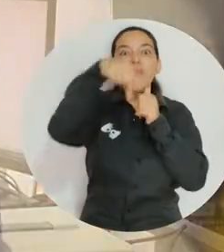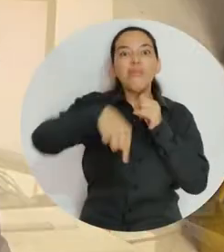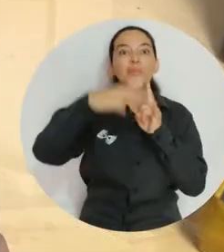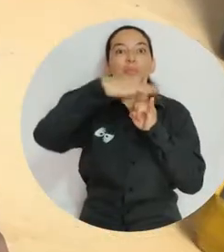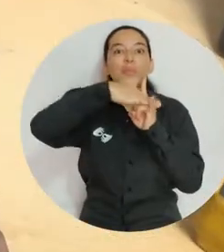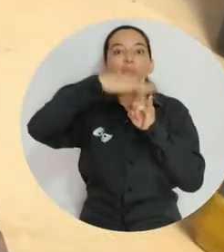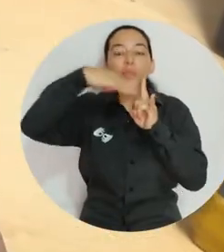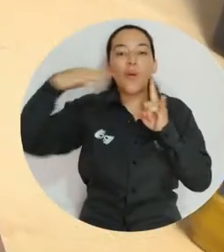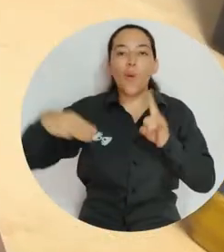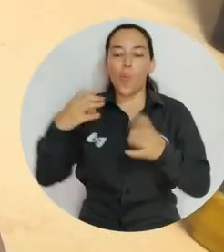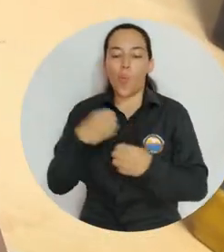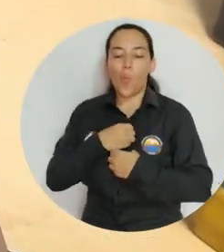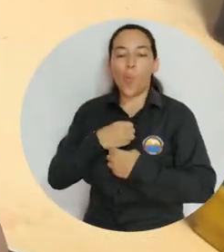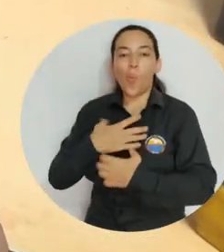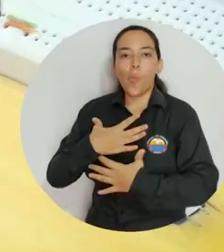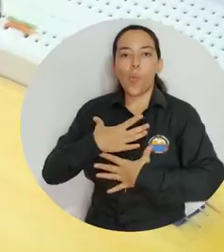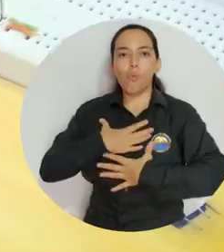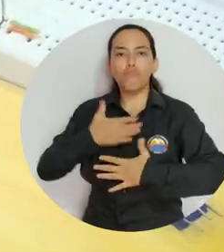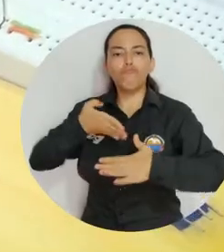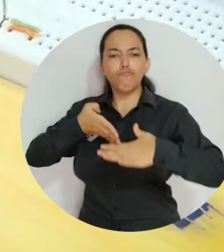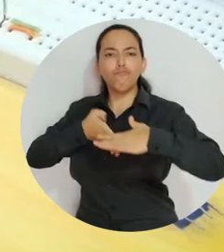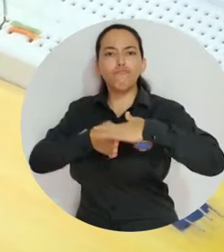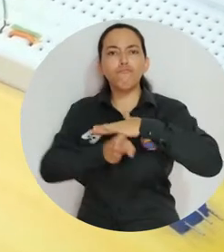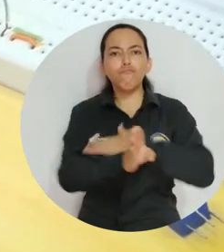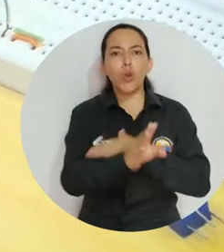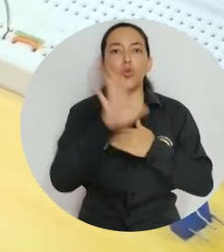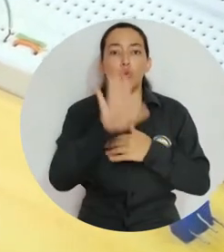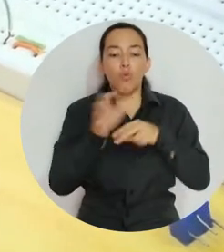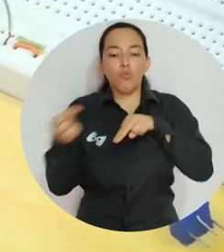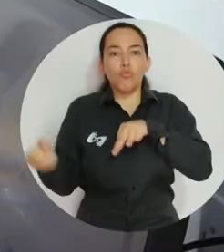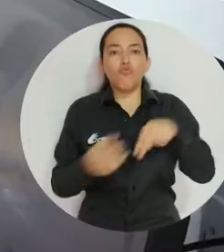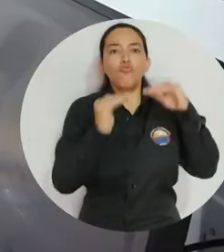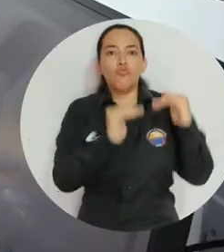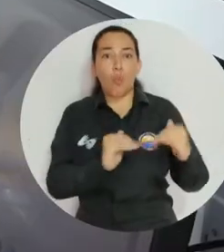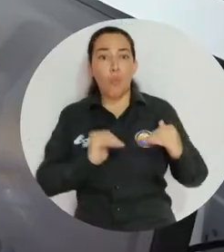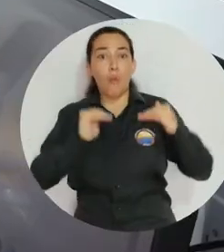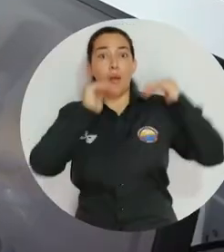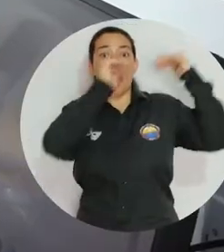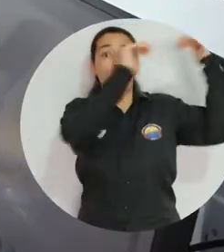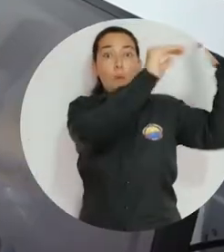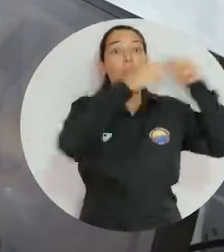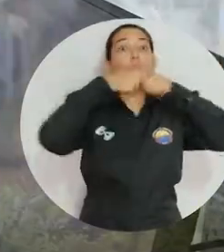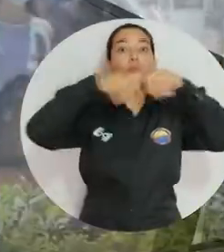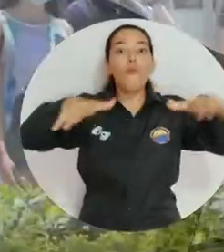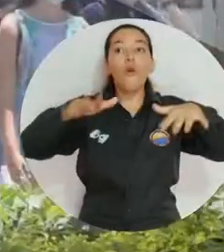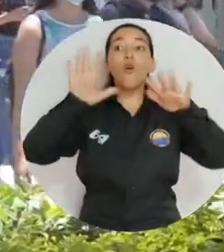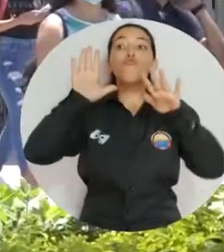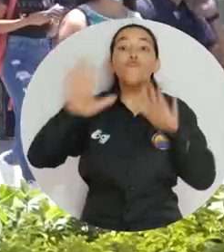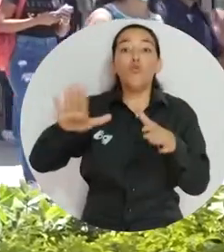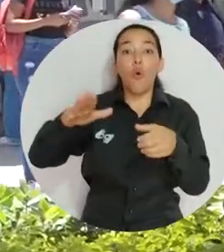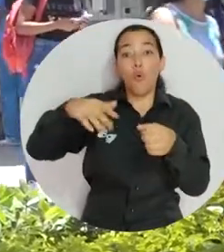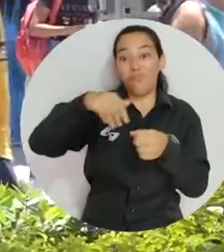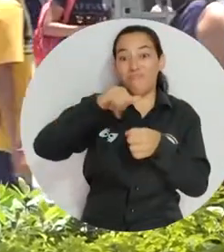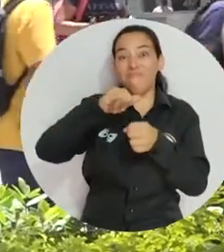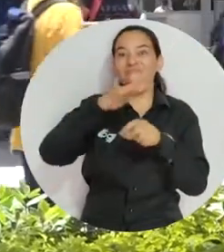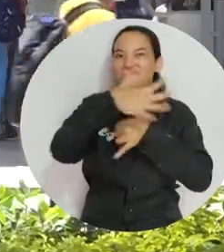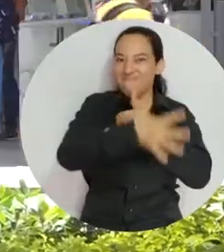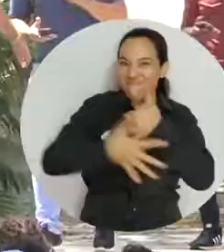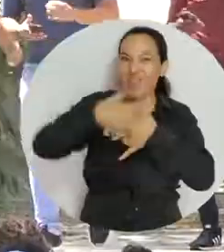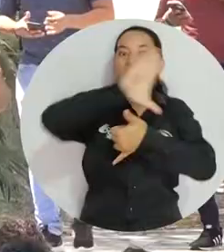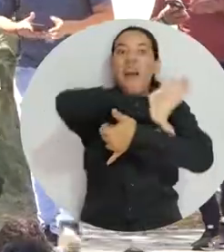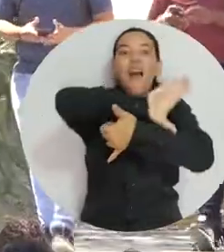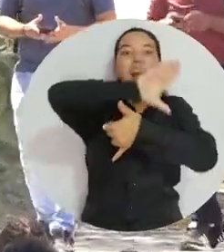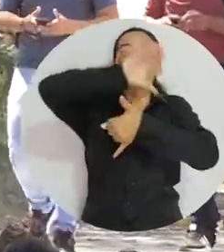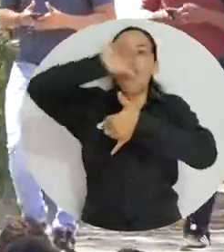Electrónica de la Universidad del Magdalena da la oportunidad de acceso a un programa de educación superior pública a la comunidad estudiantil del